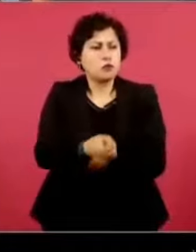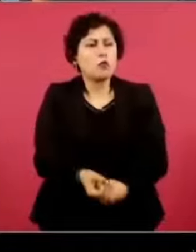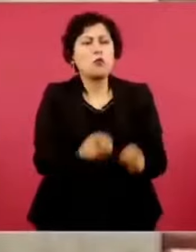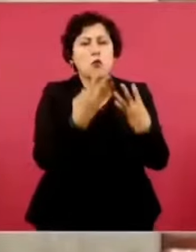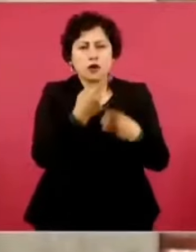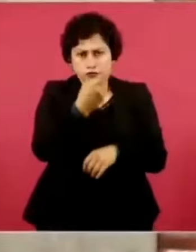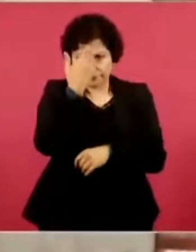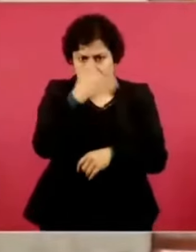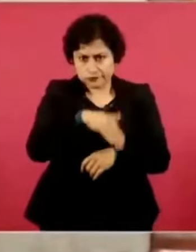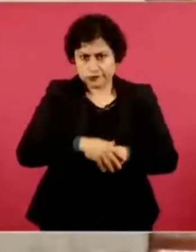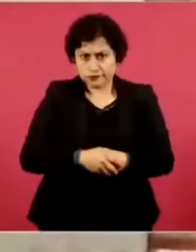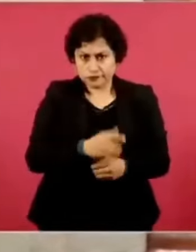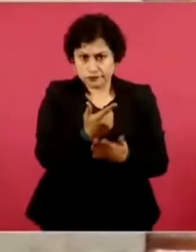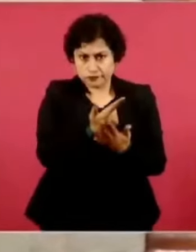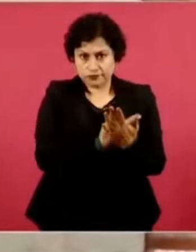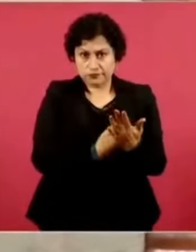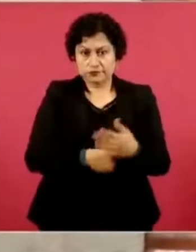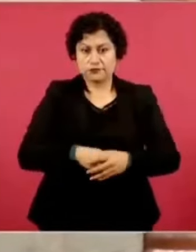estaciones de radio?